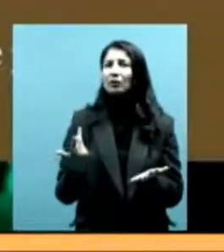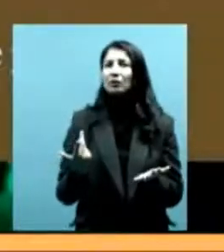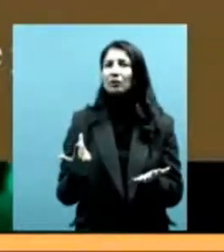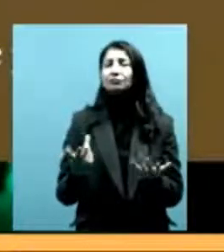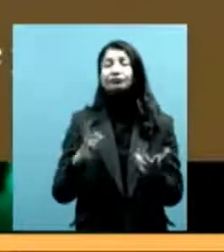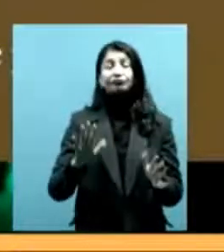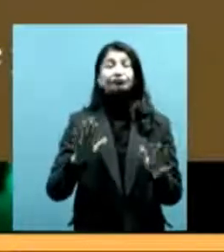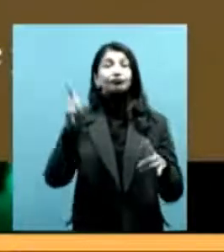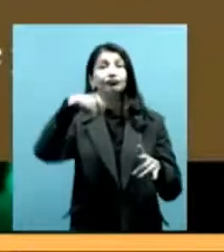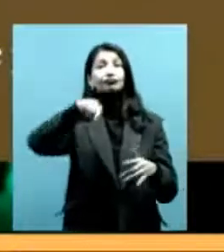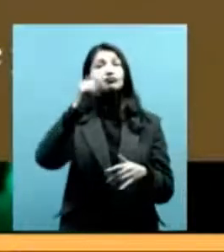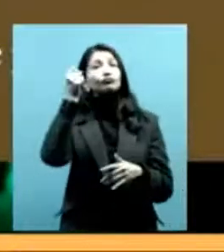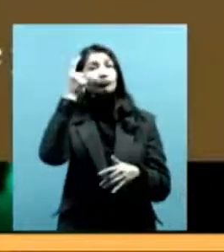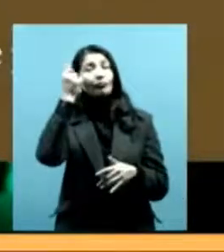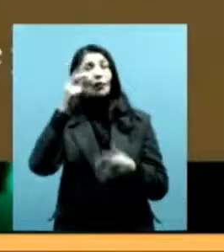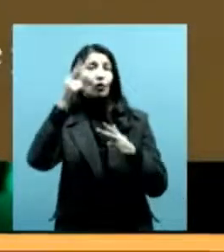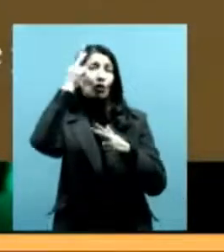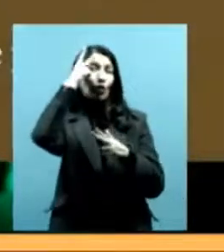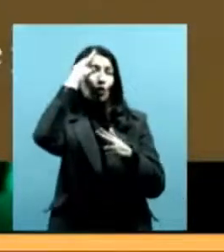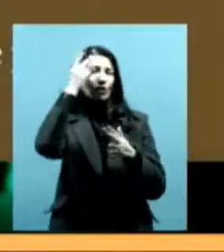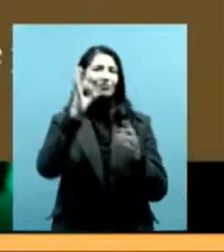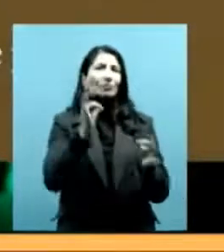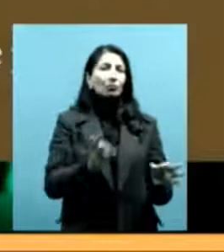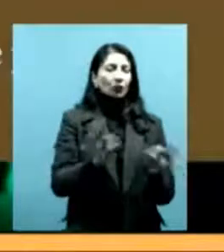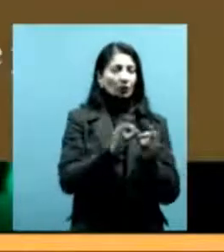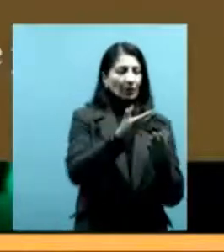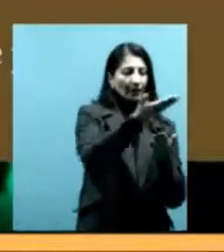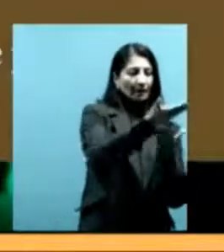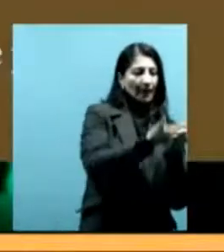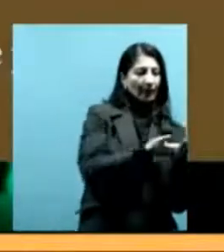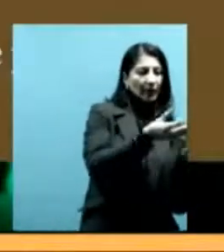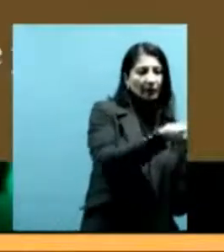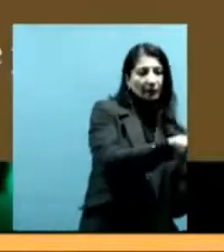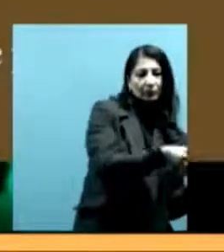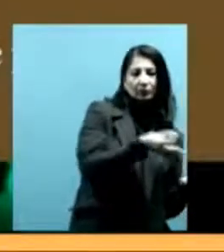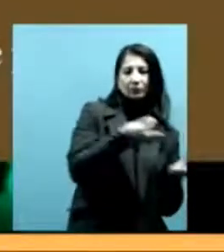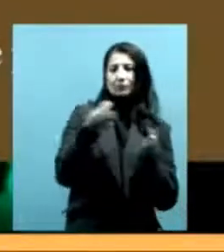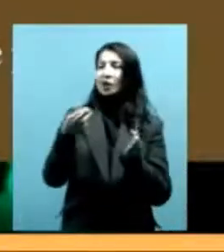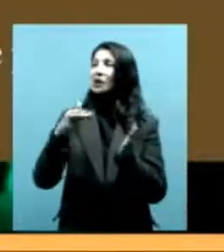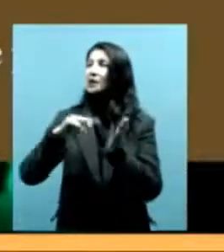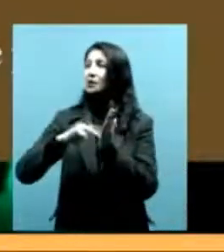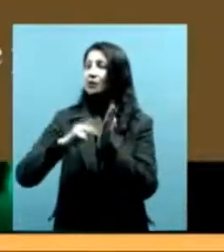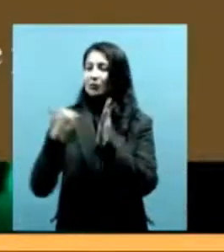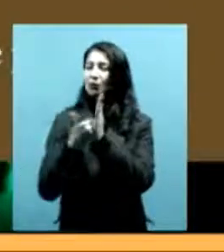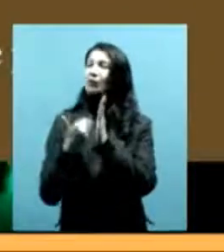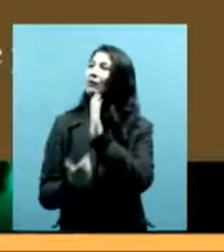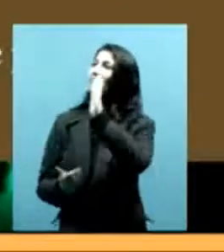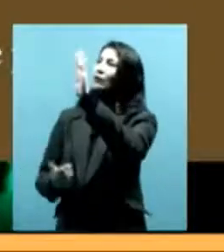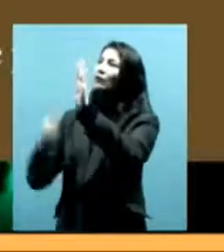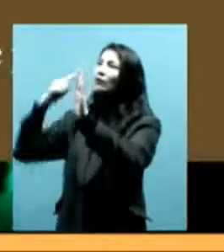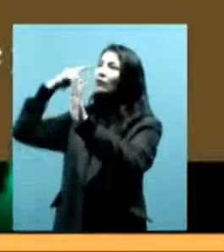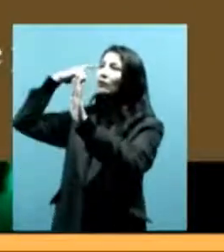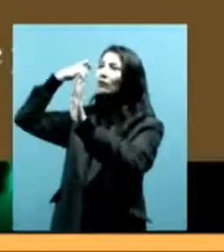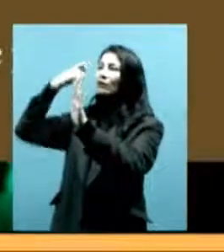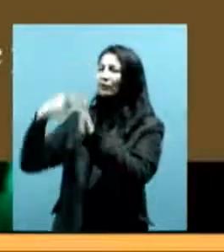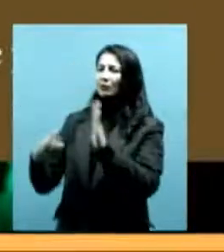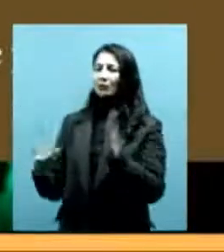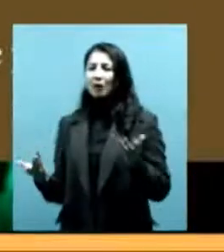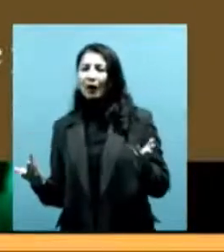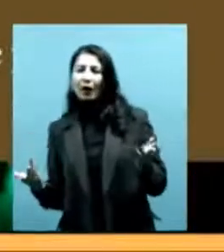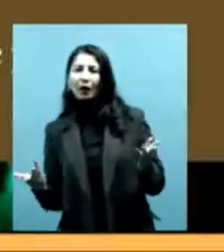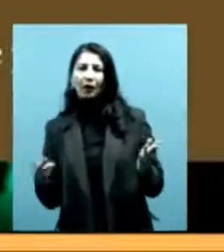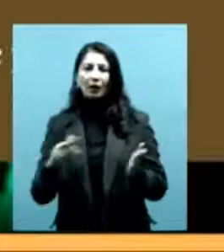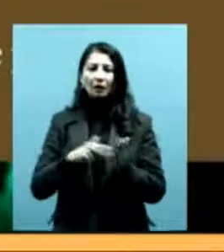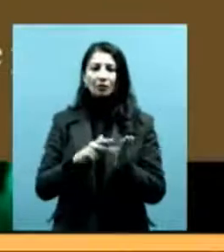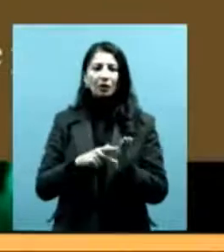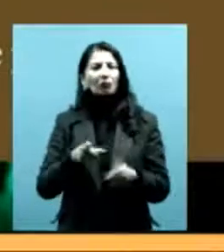Entonces, si bien la lógica de los papeles, búsqueda de pruebas de reconocimiento estatal, opera en la urgencia porque frente a un desalojo